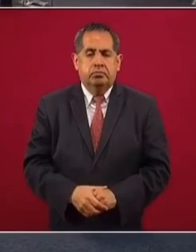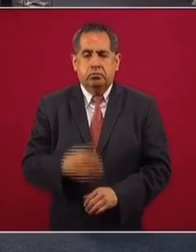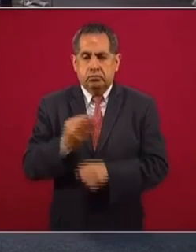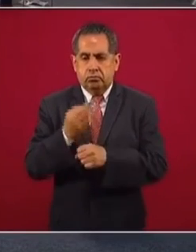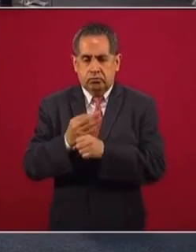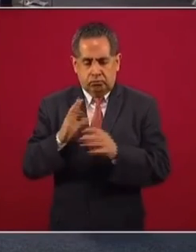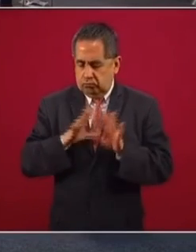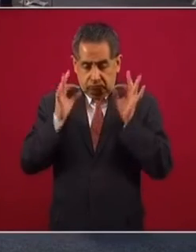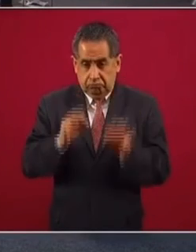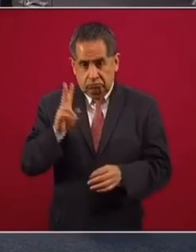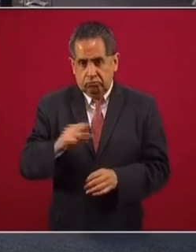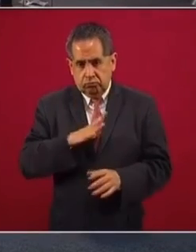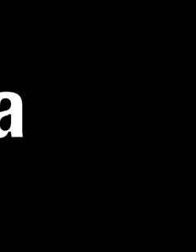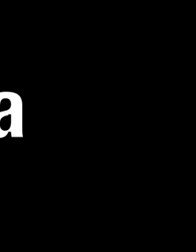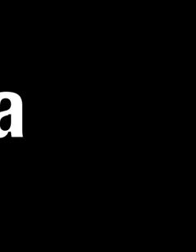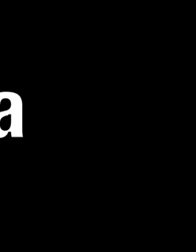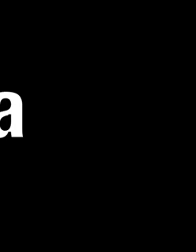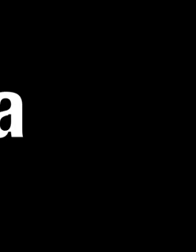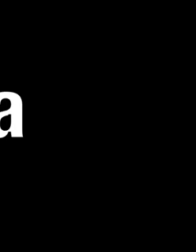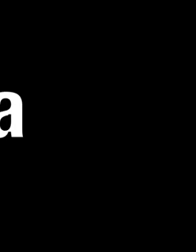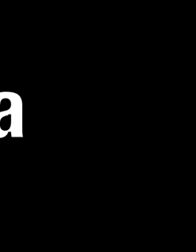En este momento no tenemos ese dato. Muchas gracias.